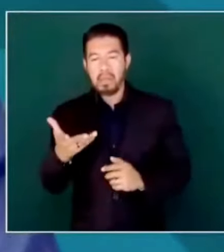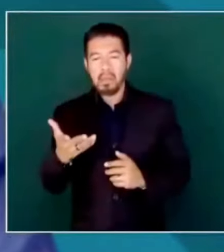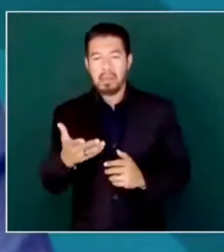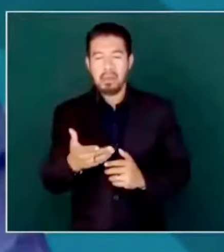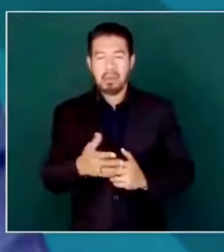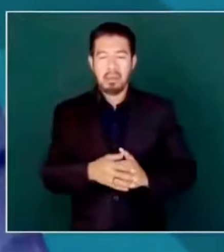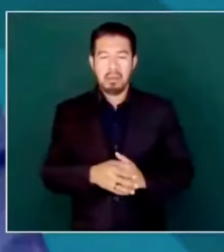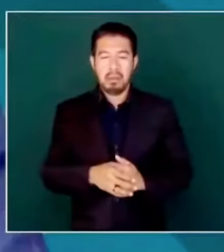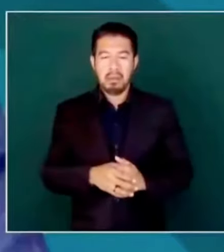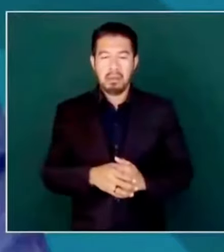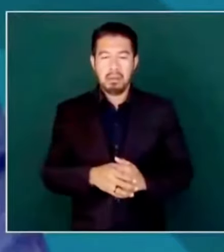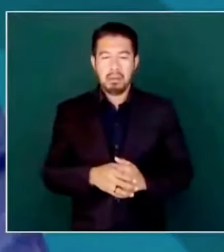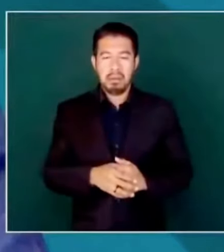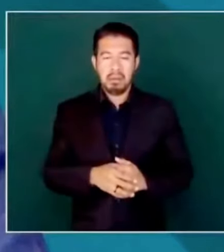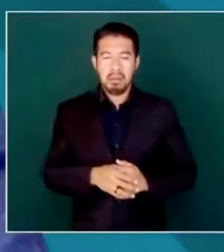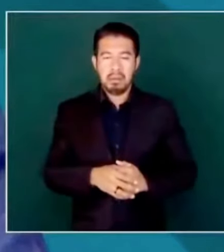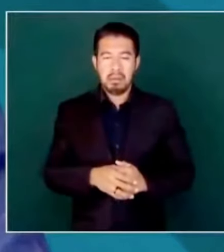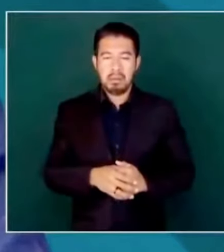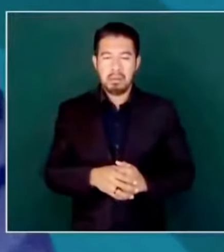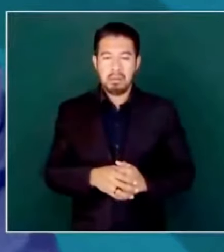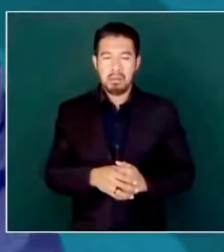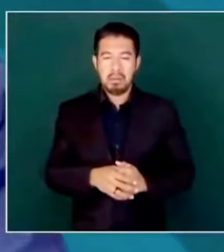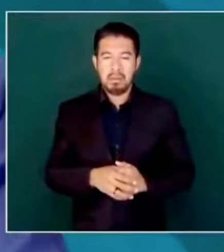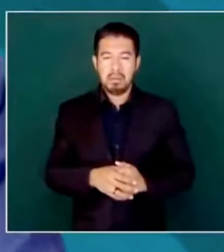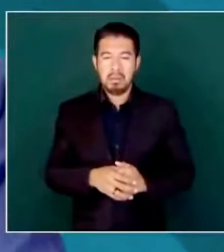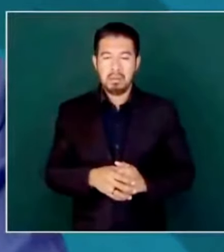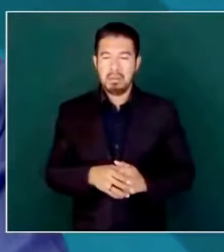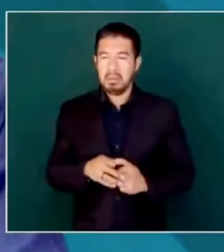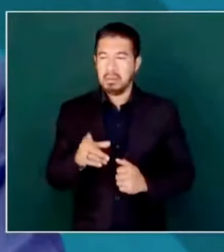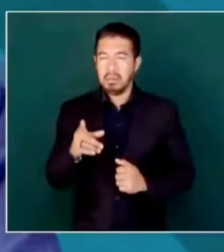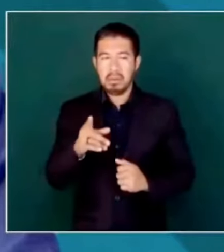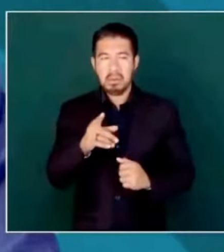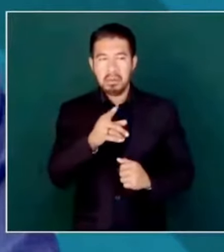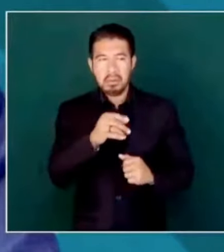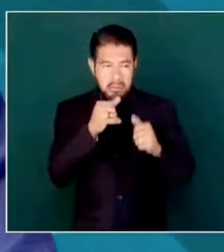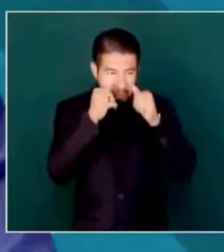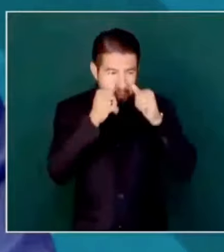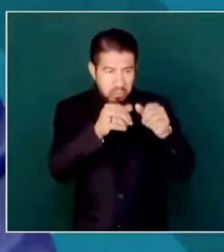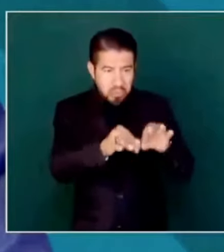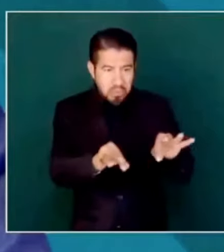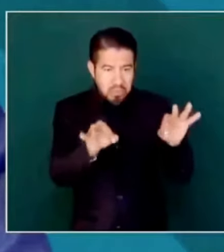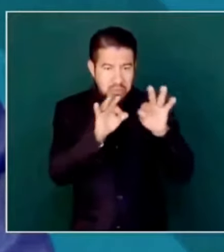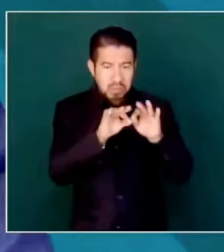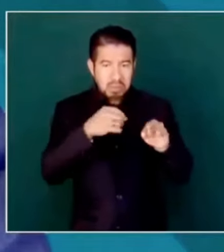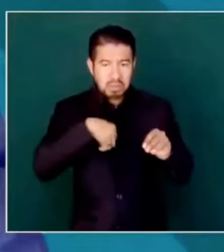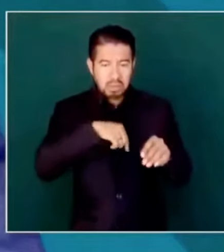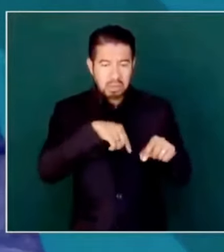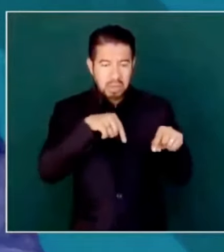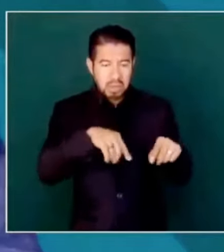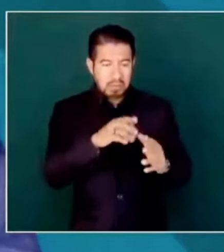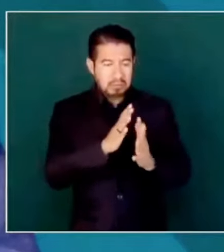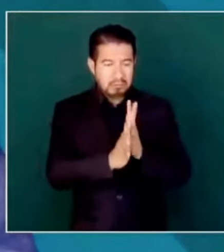cuenta no le daban importancia a lo que nosotros estábamos construyendo,